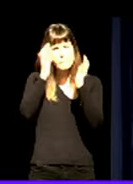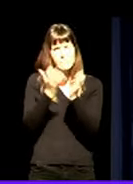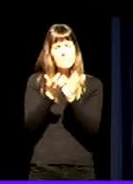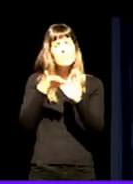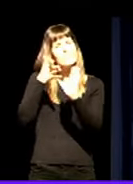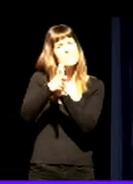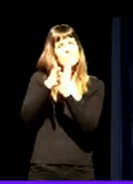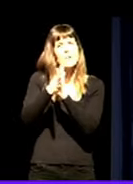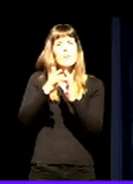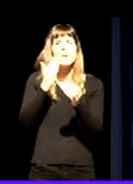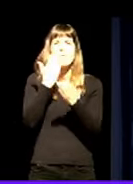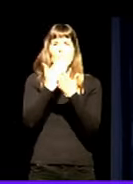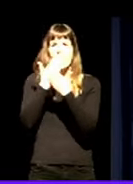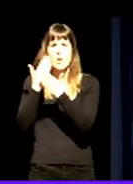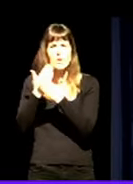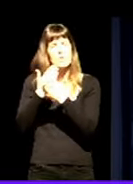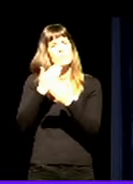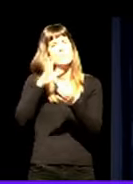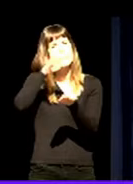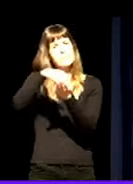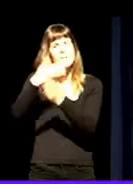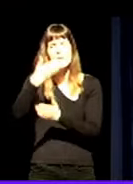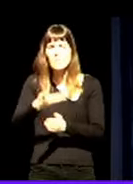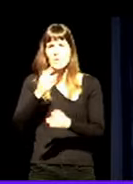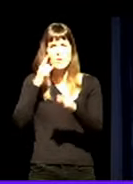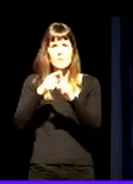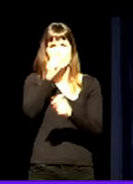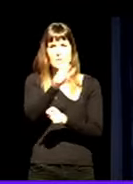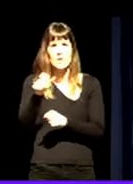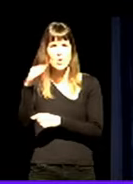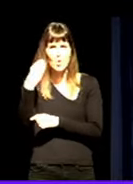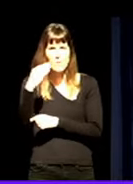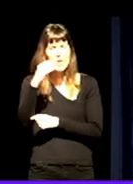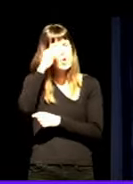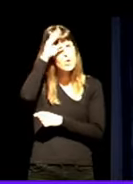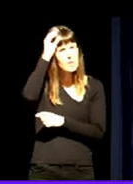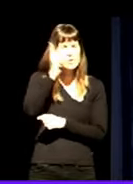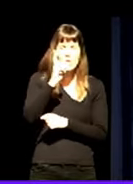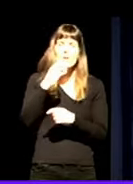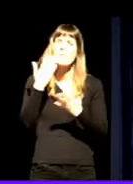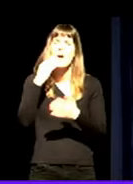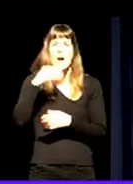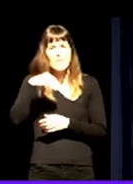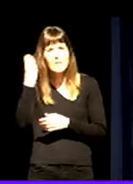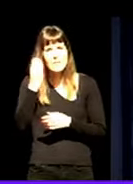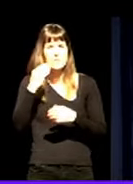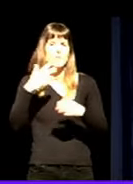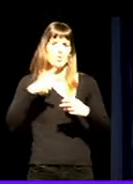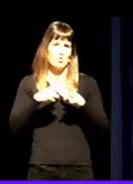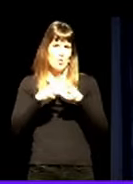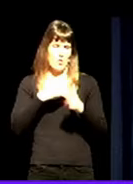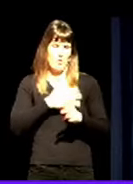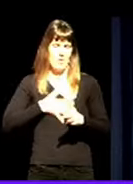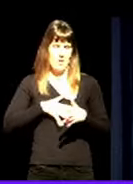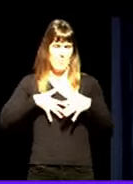ikastetxeak, funtseskoak dira, gazteek ezagutzak ez ezin trebetasun sozioen mozela bat, honeta